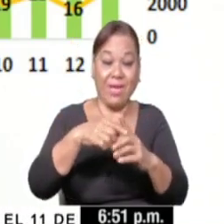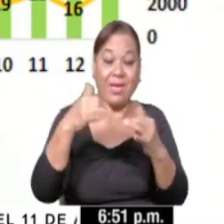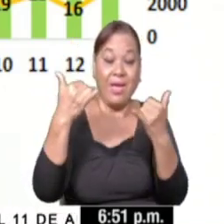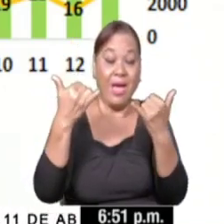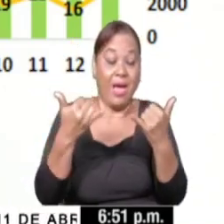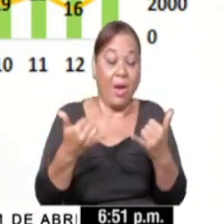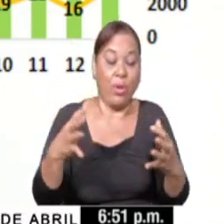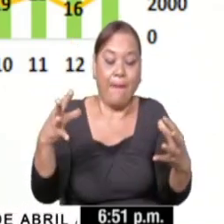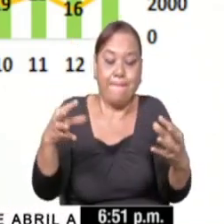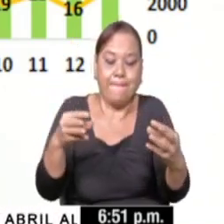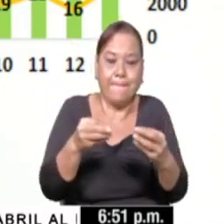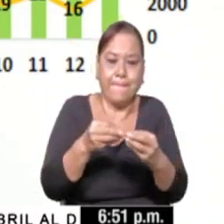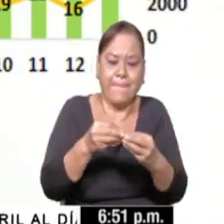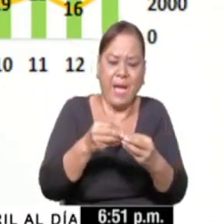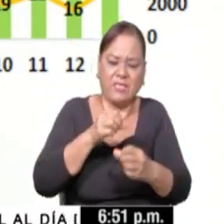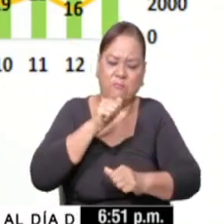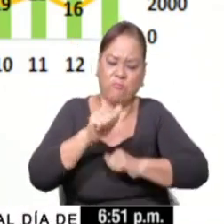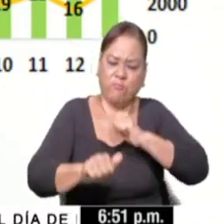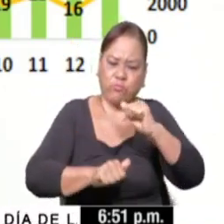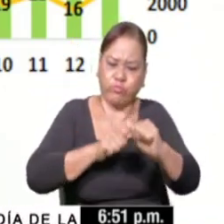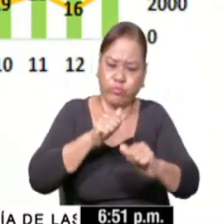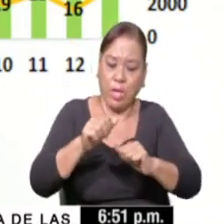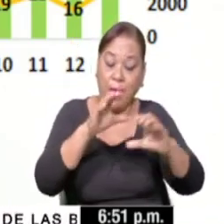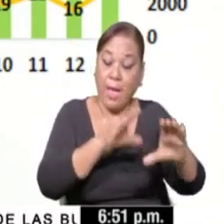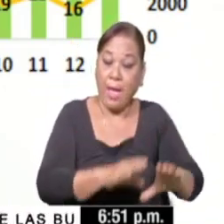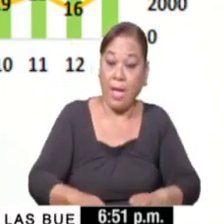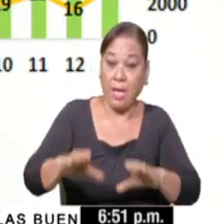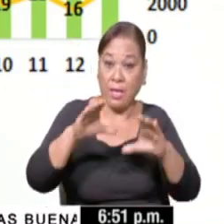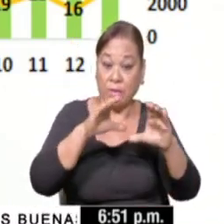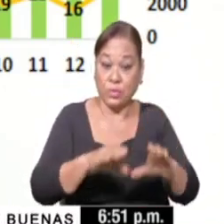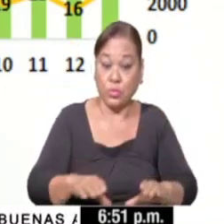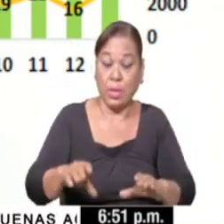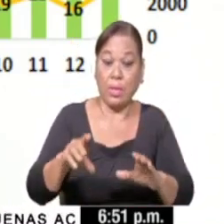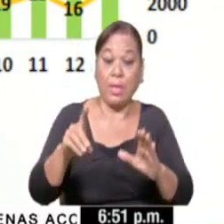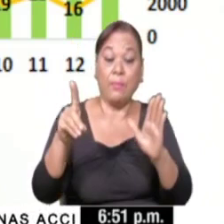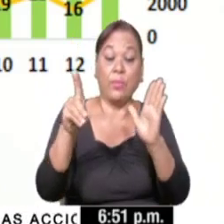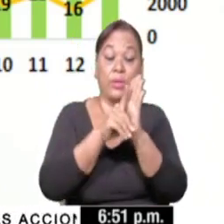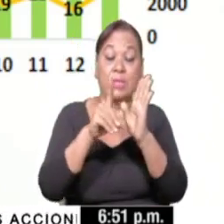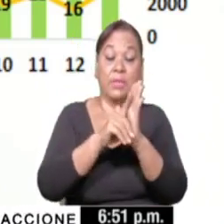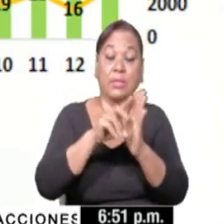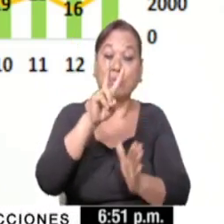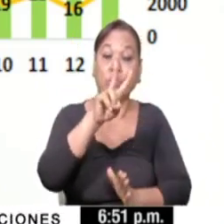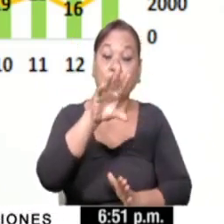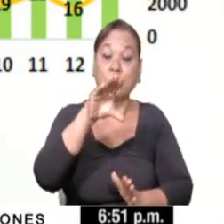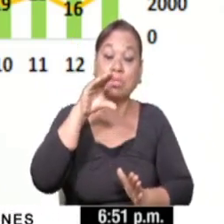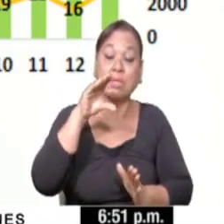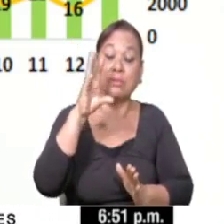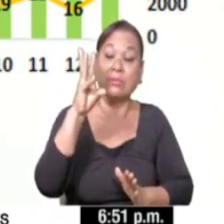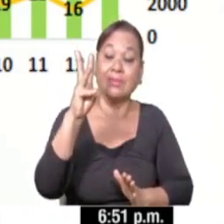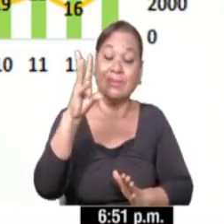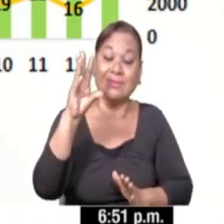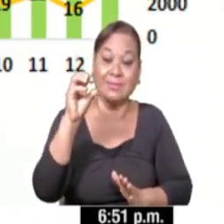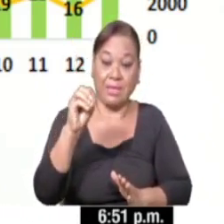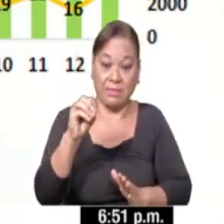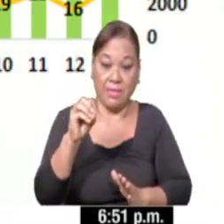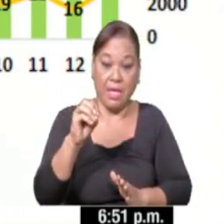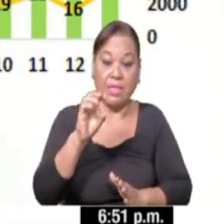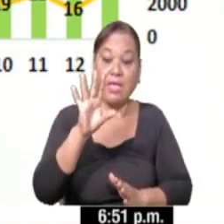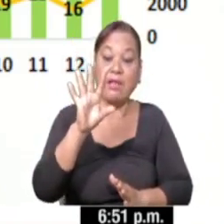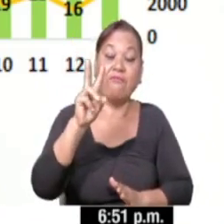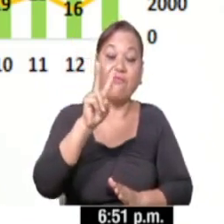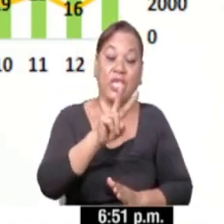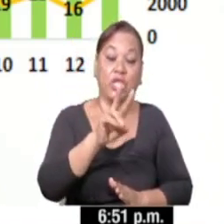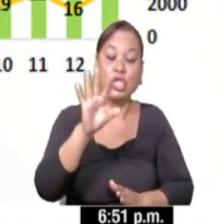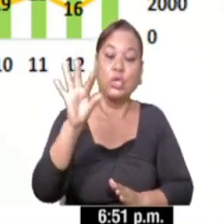intensificado más las acciones por el decreto 260 del 29 de marzo,